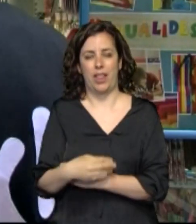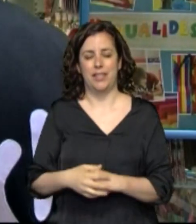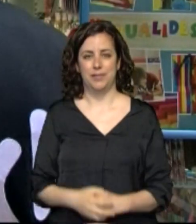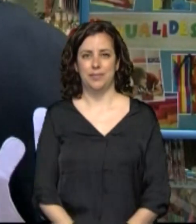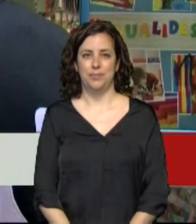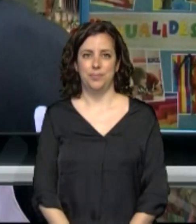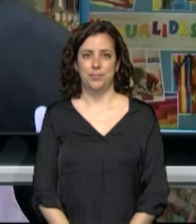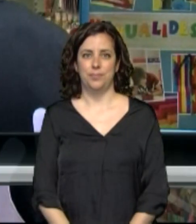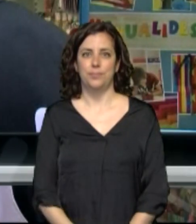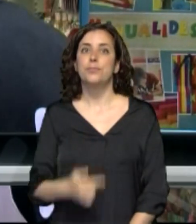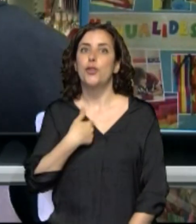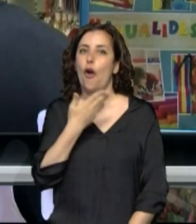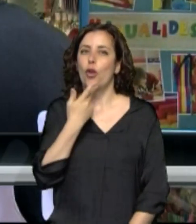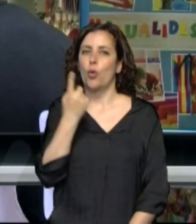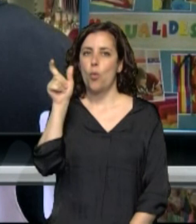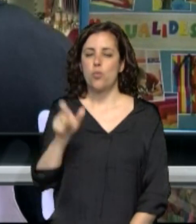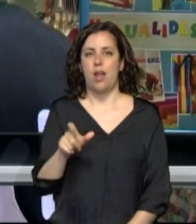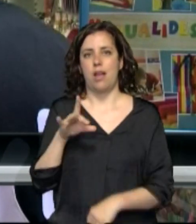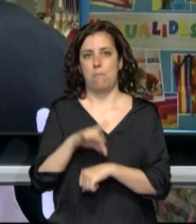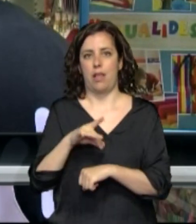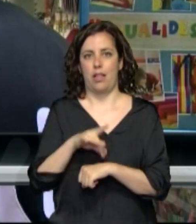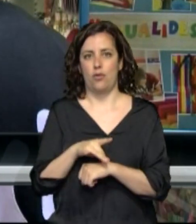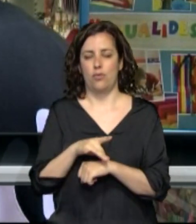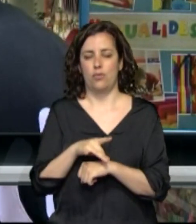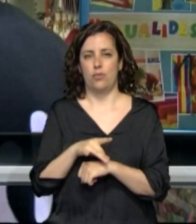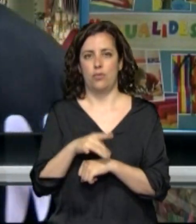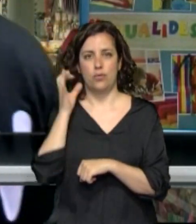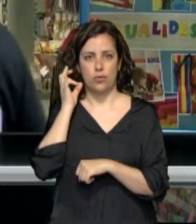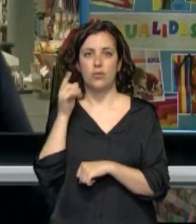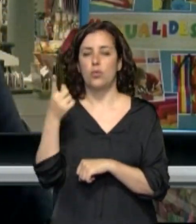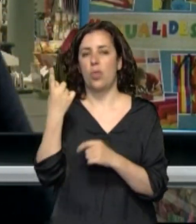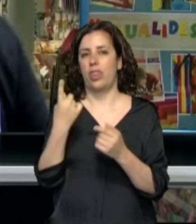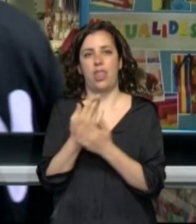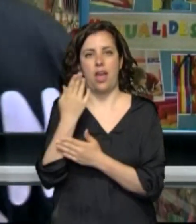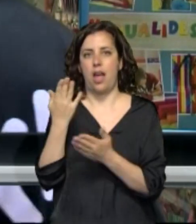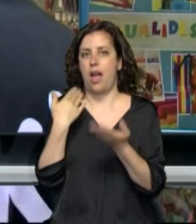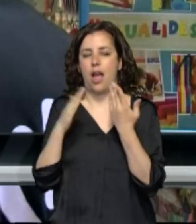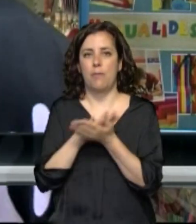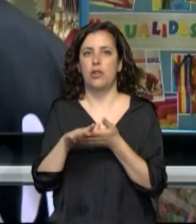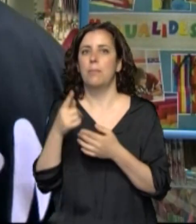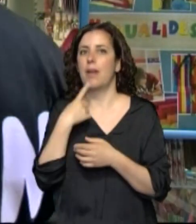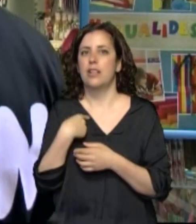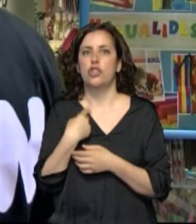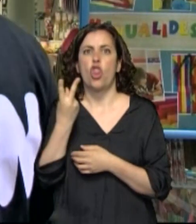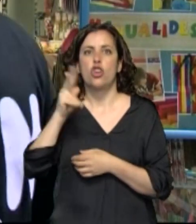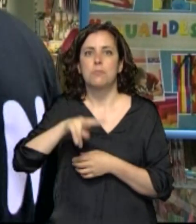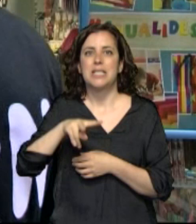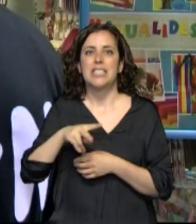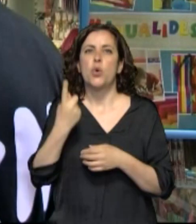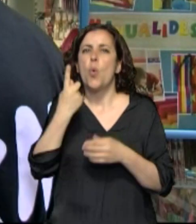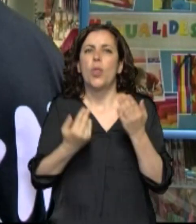Conozco a un médico y un día hablando me contaba la situación de que era, no sé, llevaba dos meses que no había tenido ni un día libre.